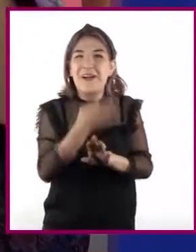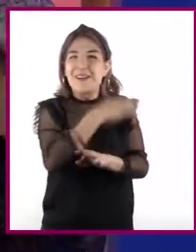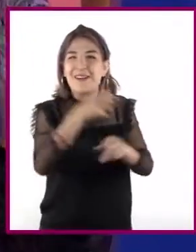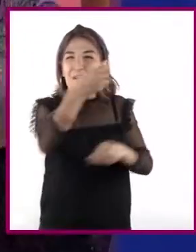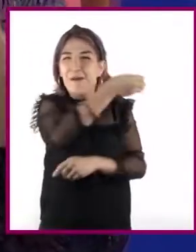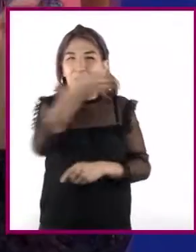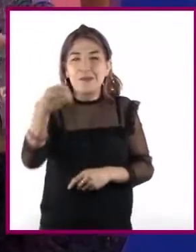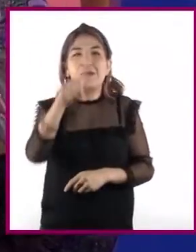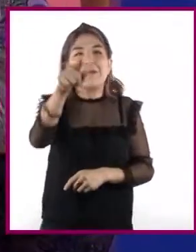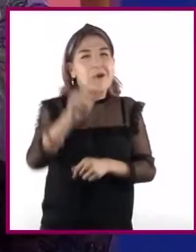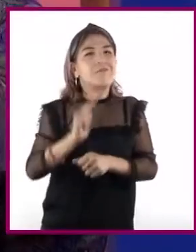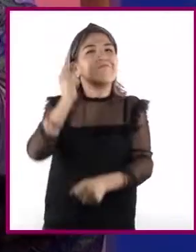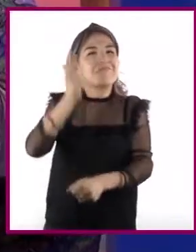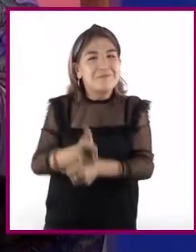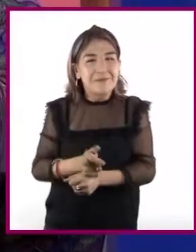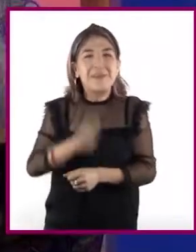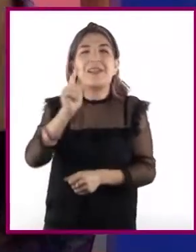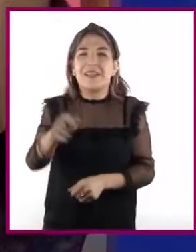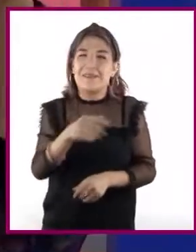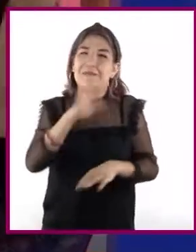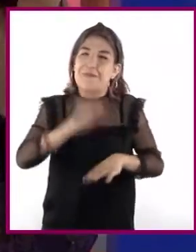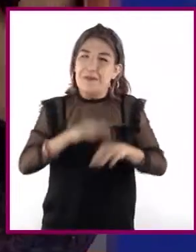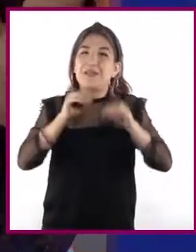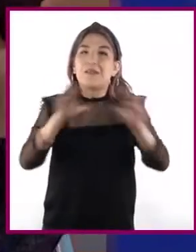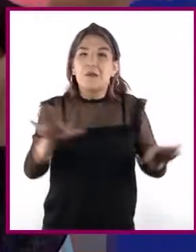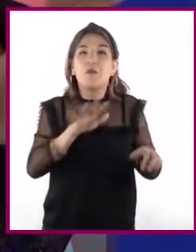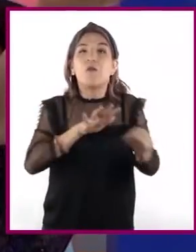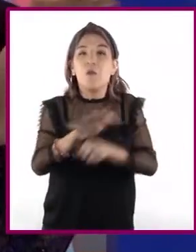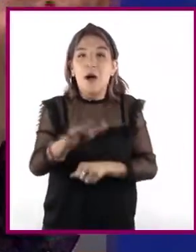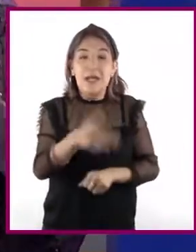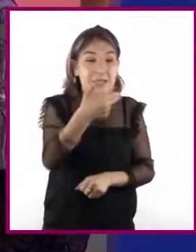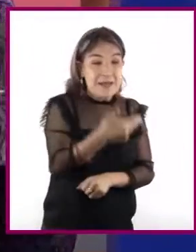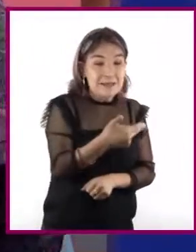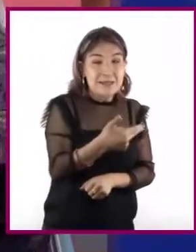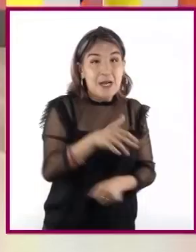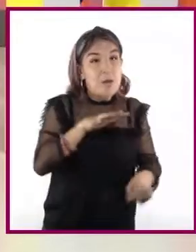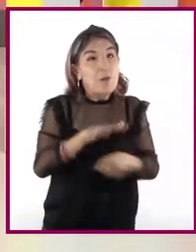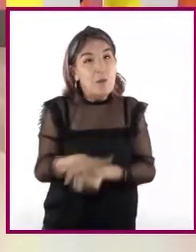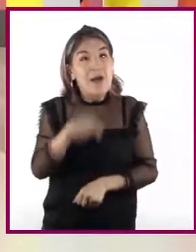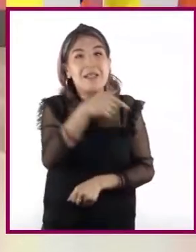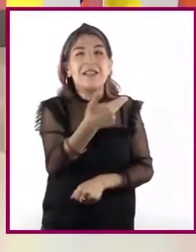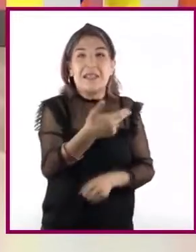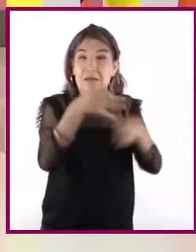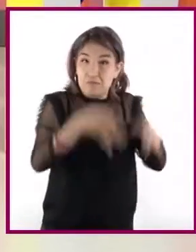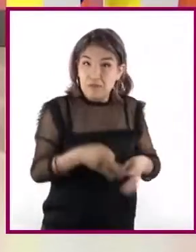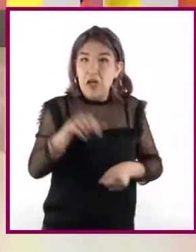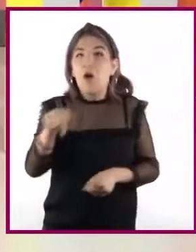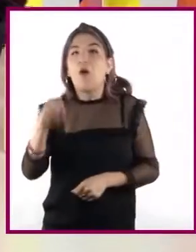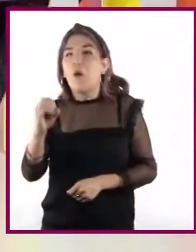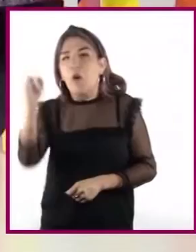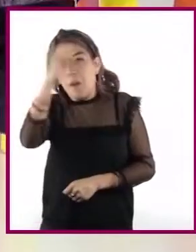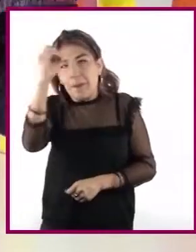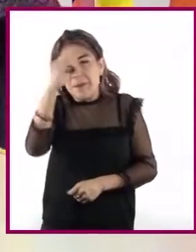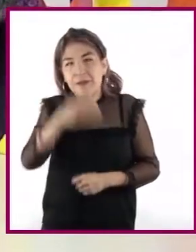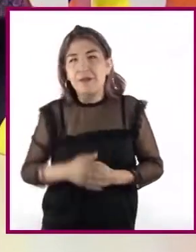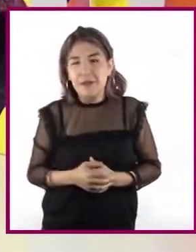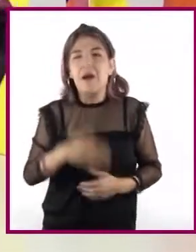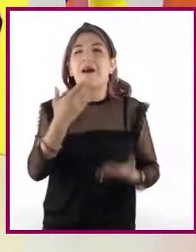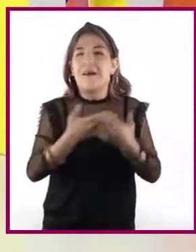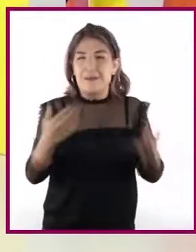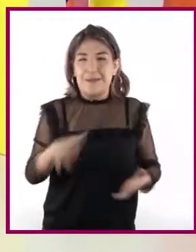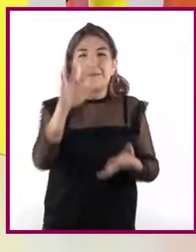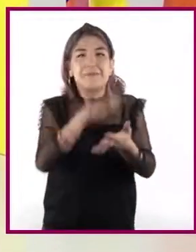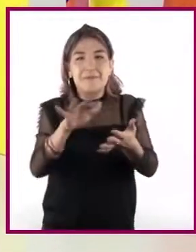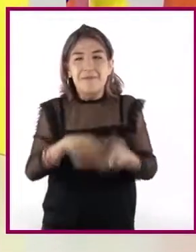ustedes lograron identificar con claridad cuáles eran H y cuáles O. Ahora leamos el siguiente